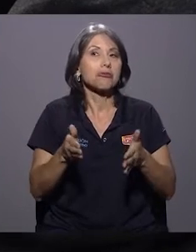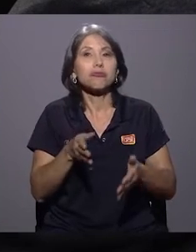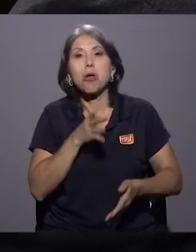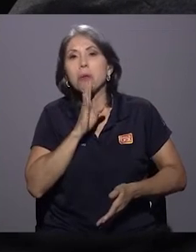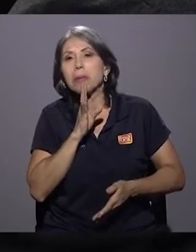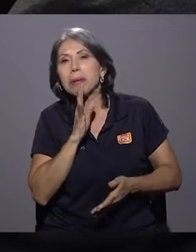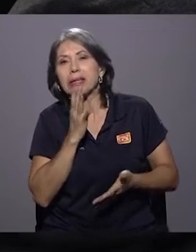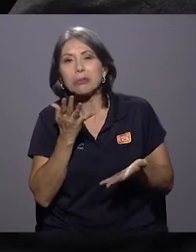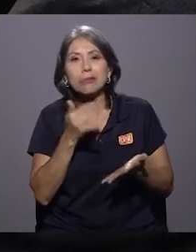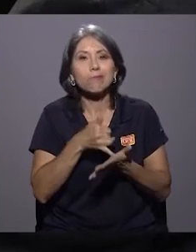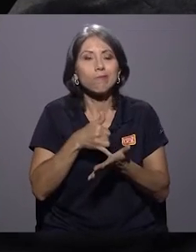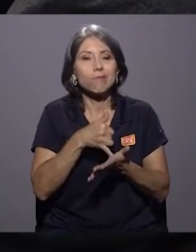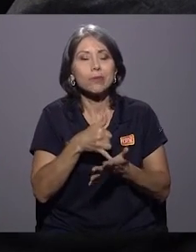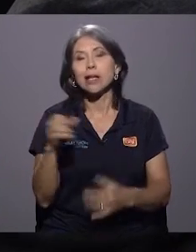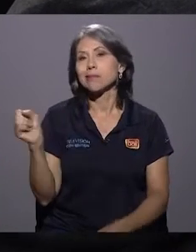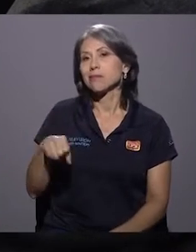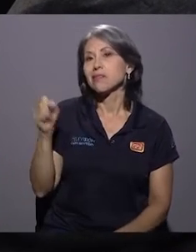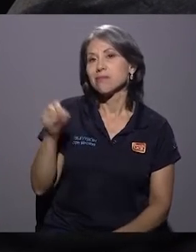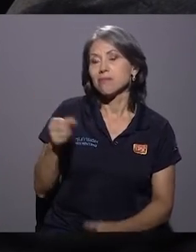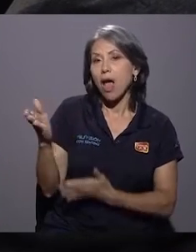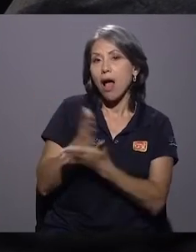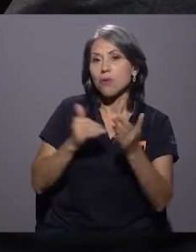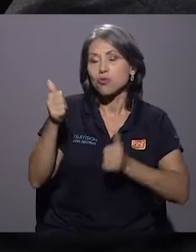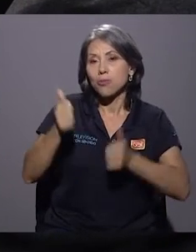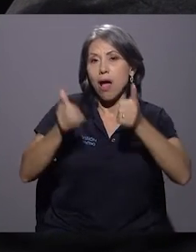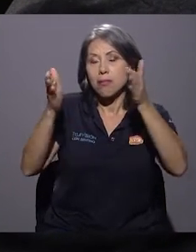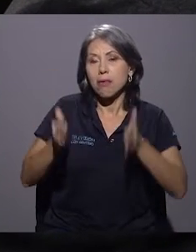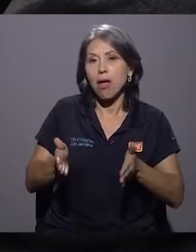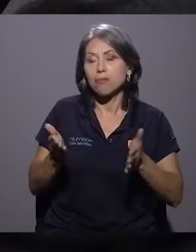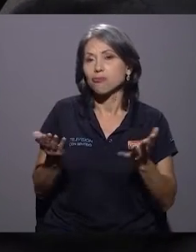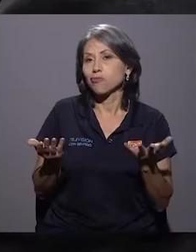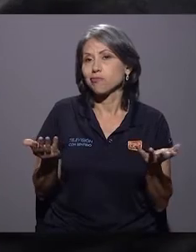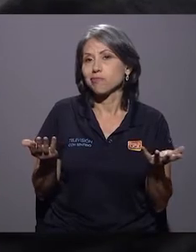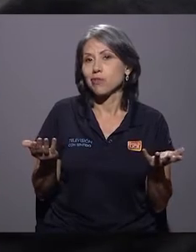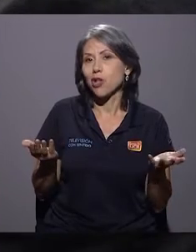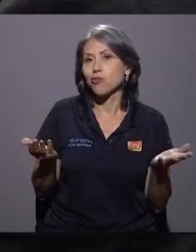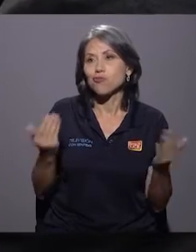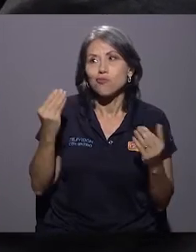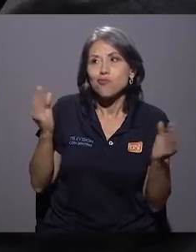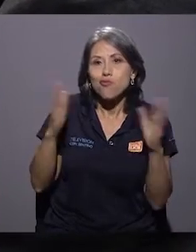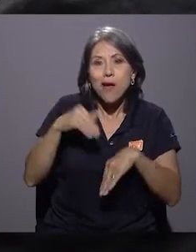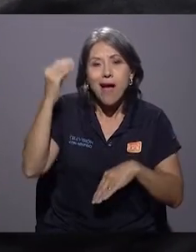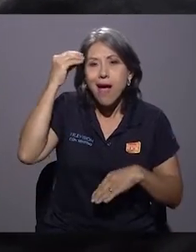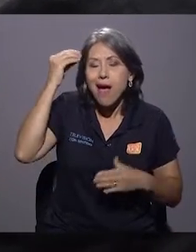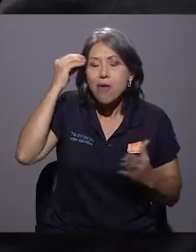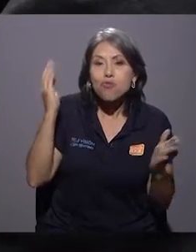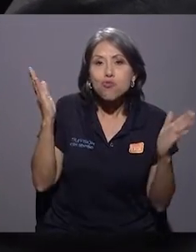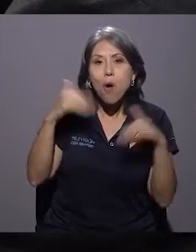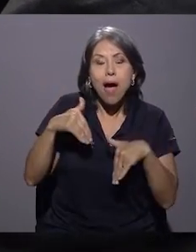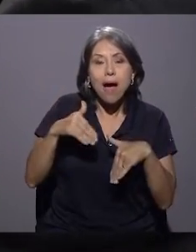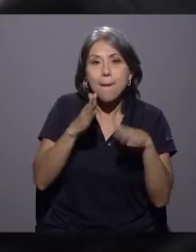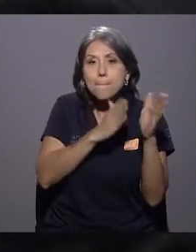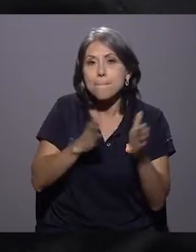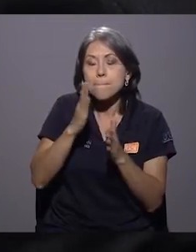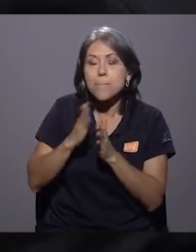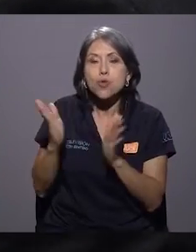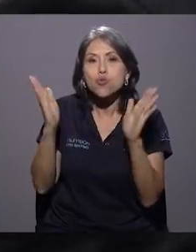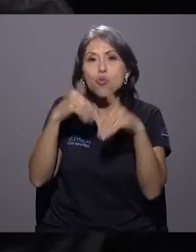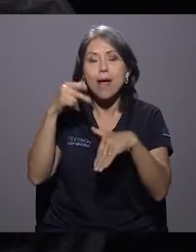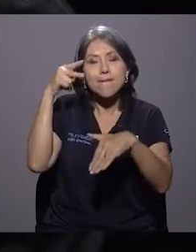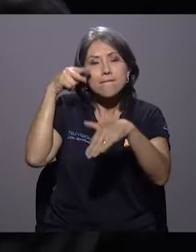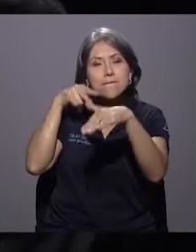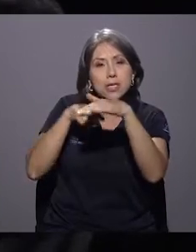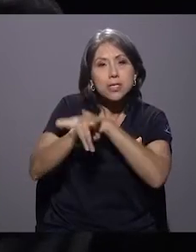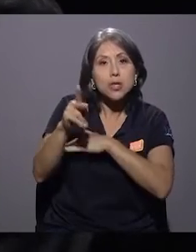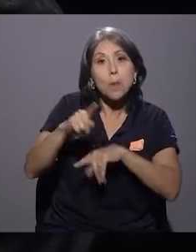Había candidatos que realmente no tenían ni el criterio, ni la preparación, ni la visión para